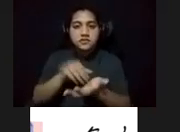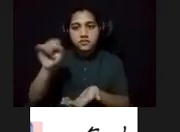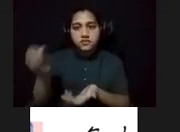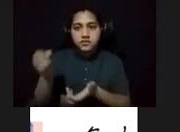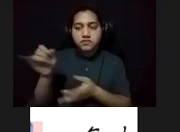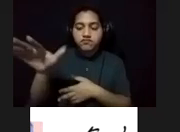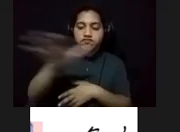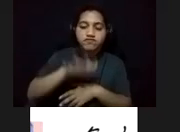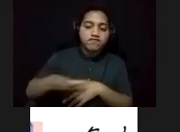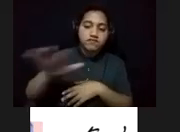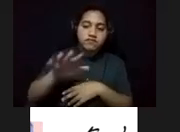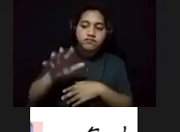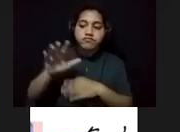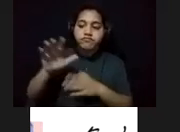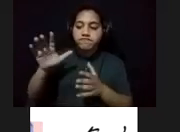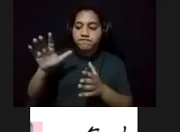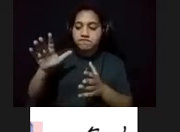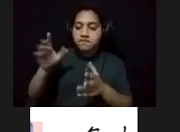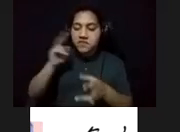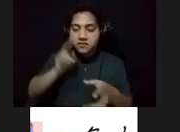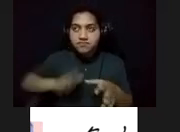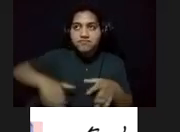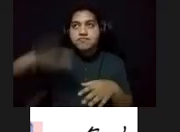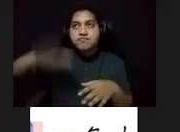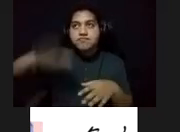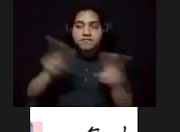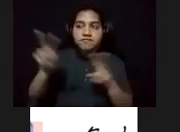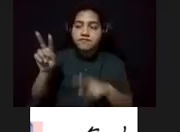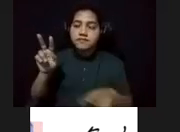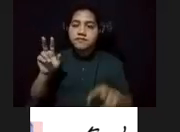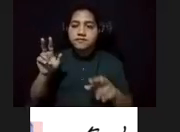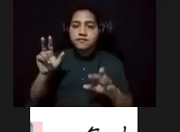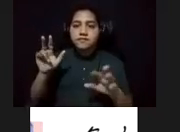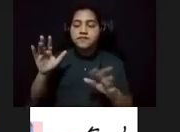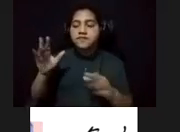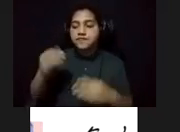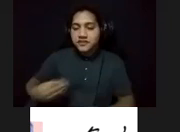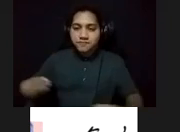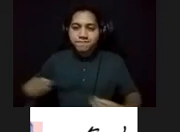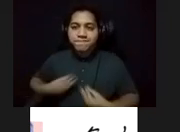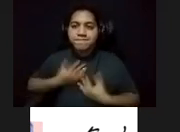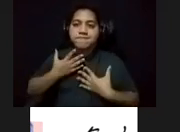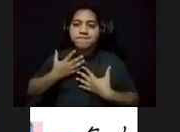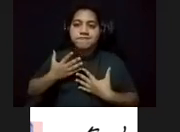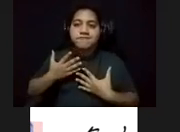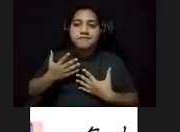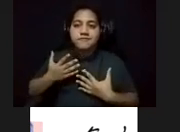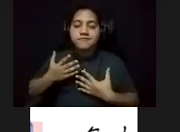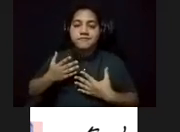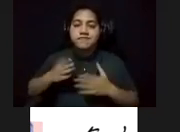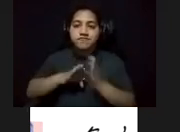acogieron desde su infancia, testigos de sus cuitas de amor e inspiración para una prolífera